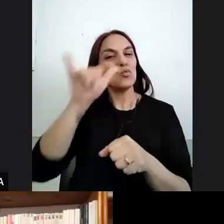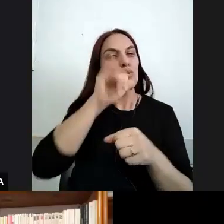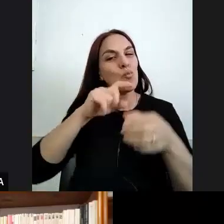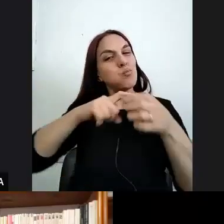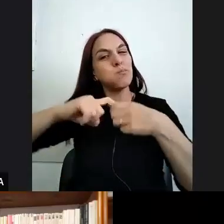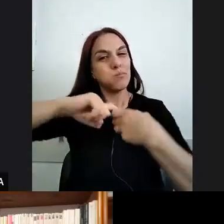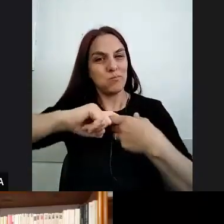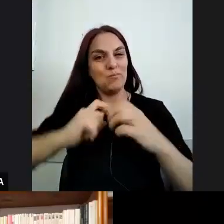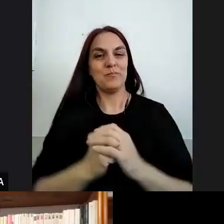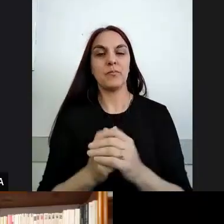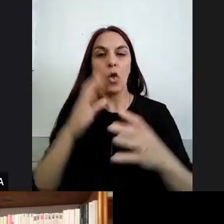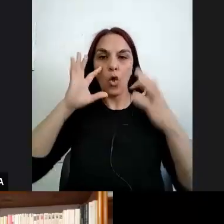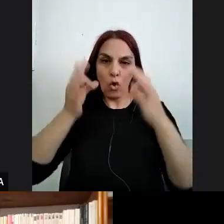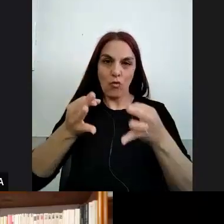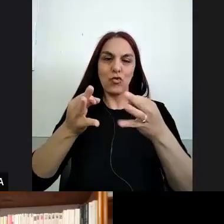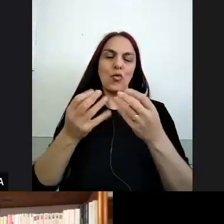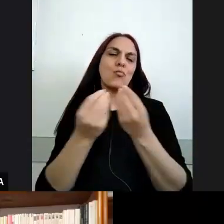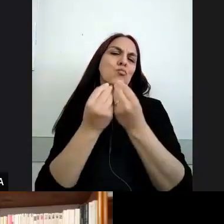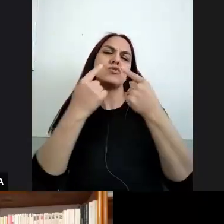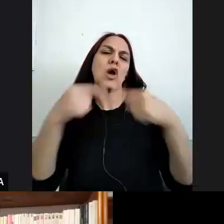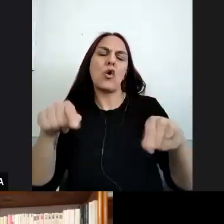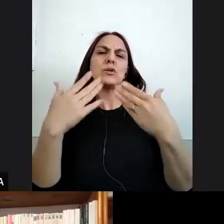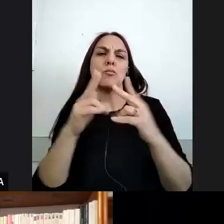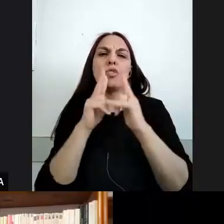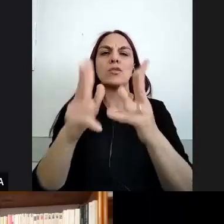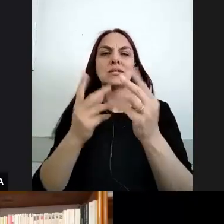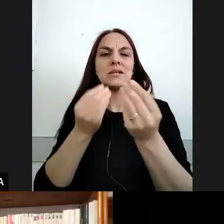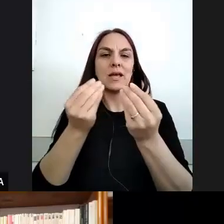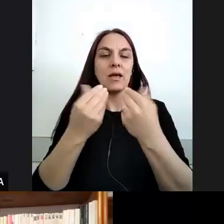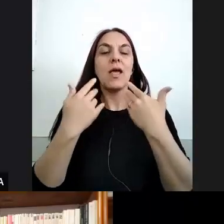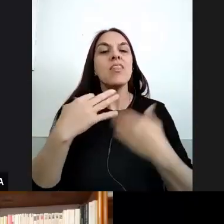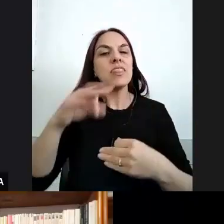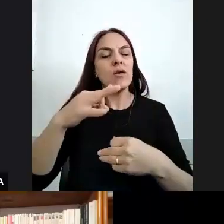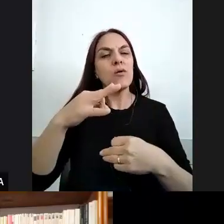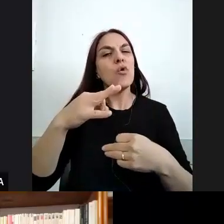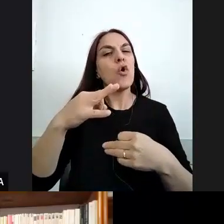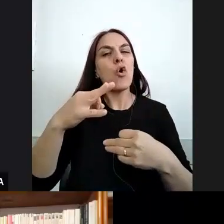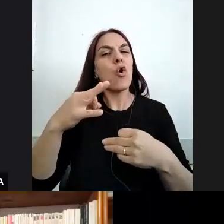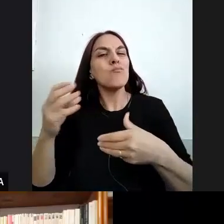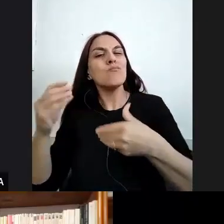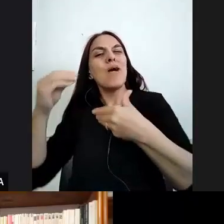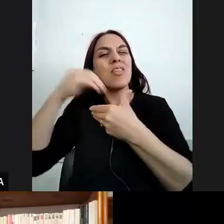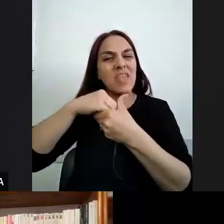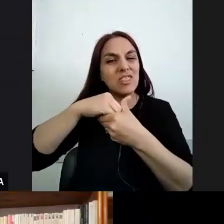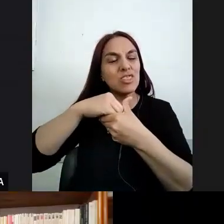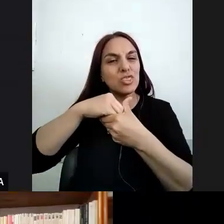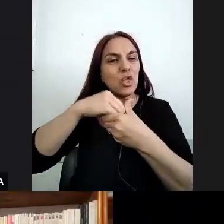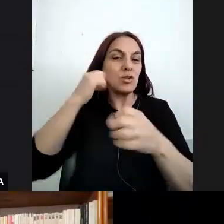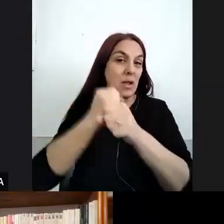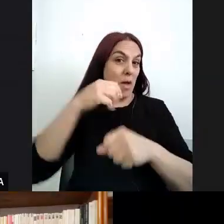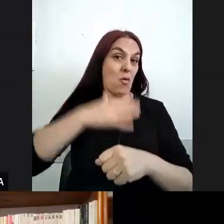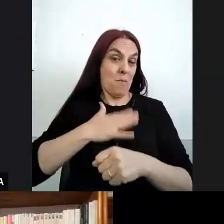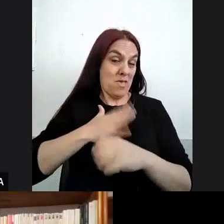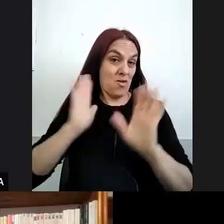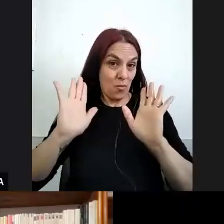por supuesto que muchas de las cosas que uno puede decir tienen que poder enmarcarlas en el campo en el que viene trabajando y es